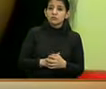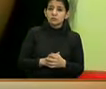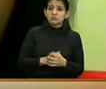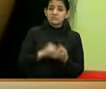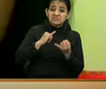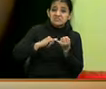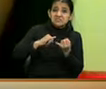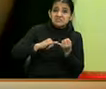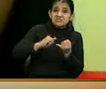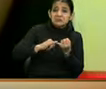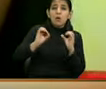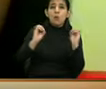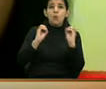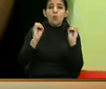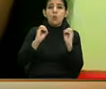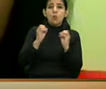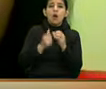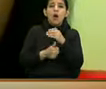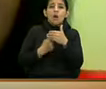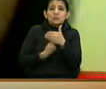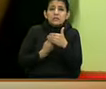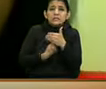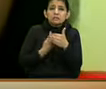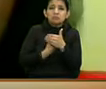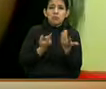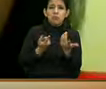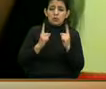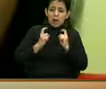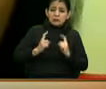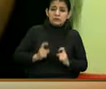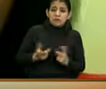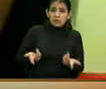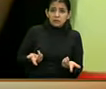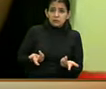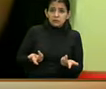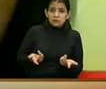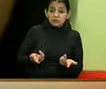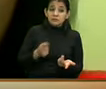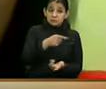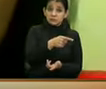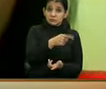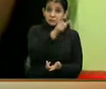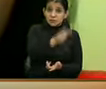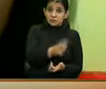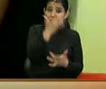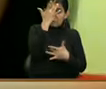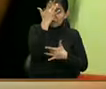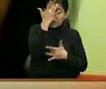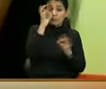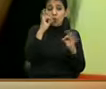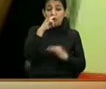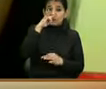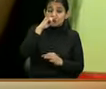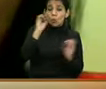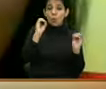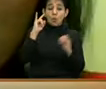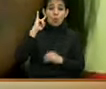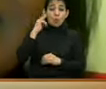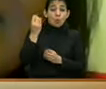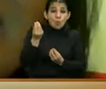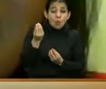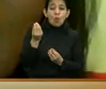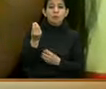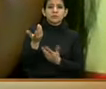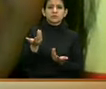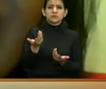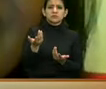sida, autismo, cáncer, no solamente es el paciente, el niño de tan poca edad, sino que